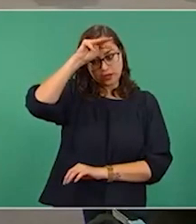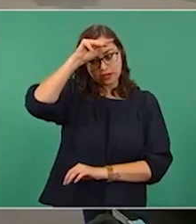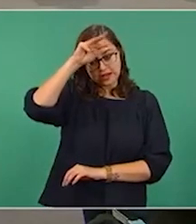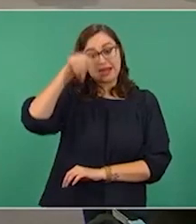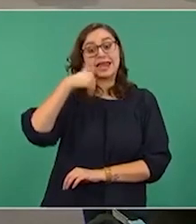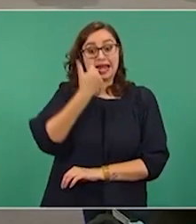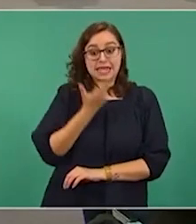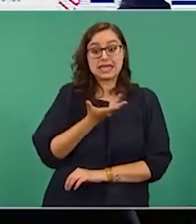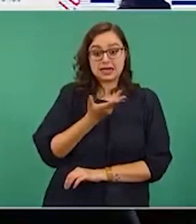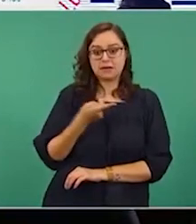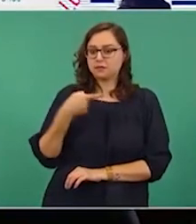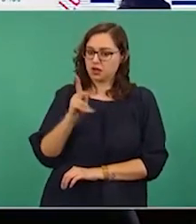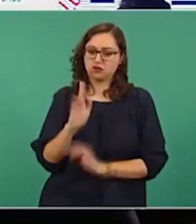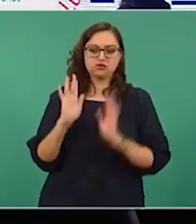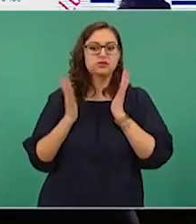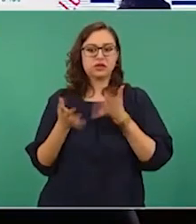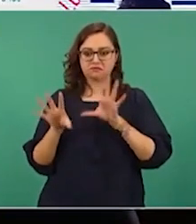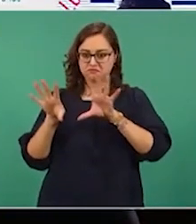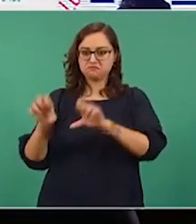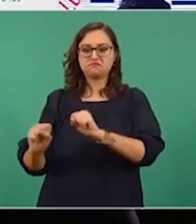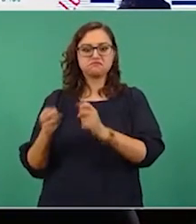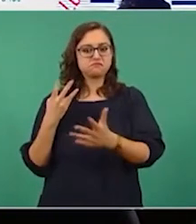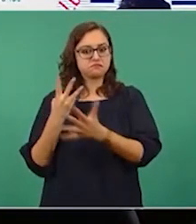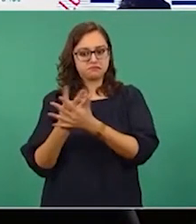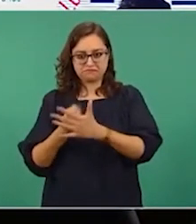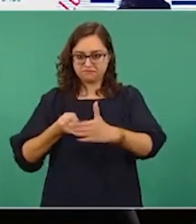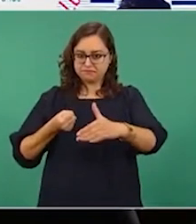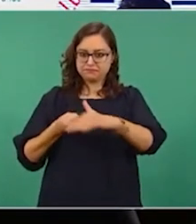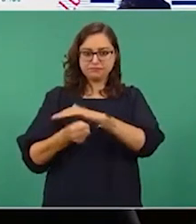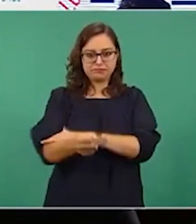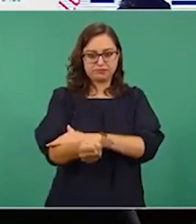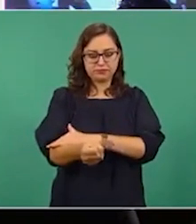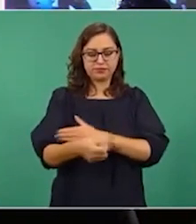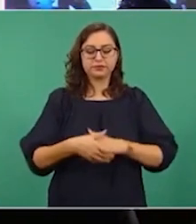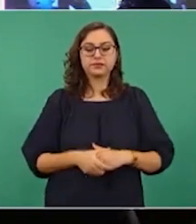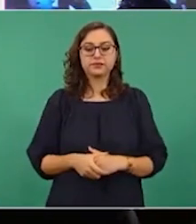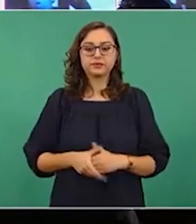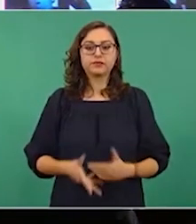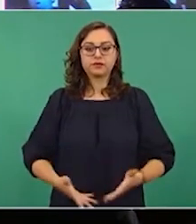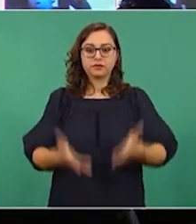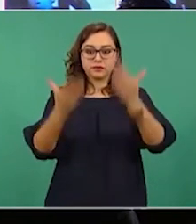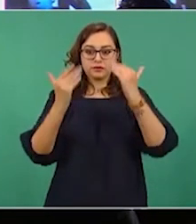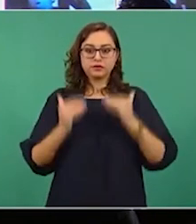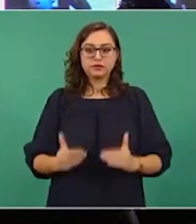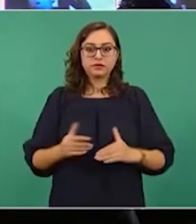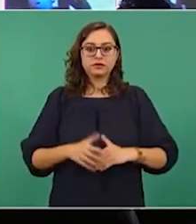vinculada a proceso con prisión preventiva oficiosa. Siguiente.